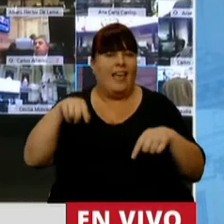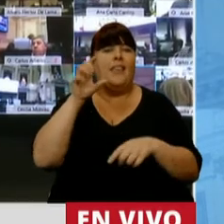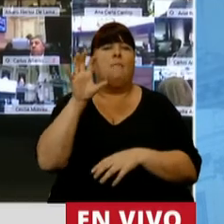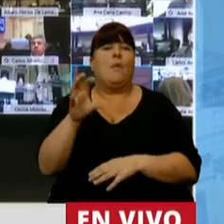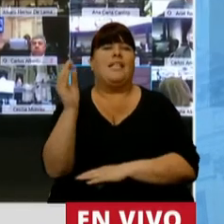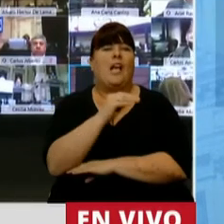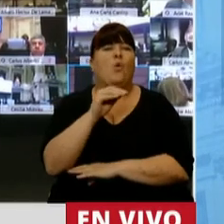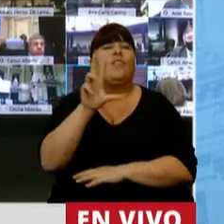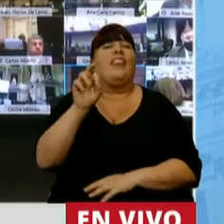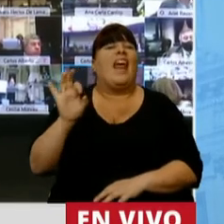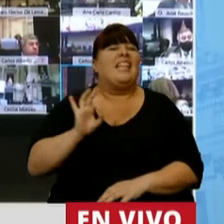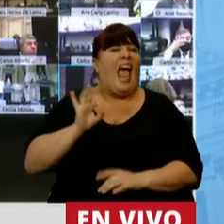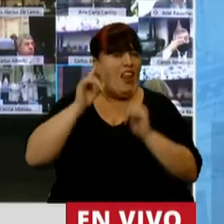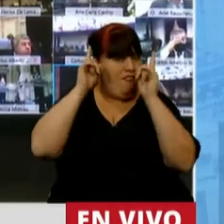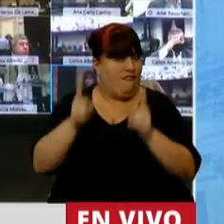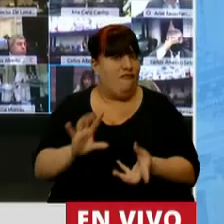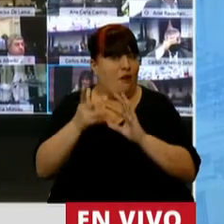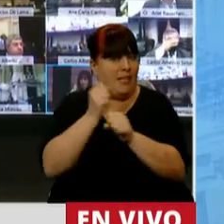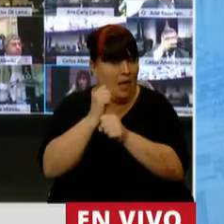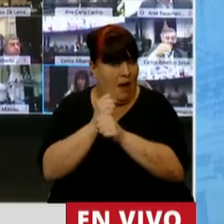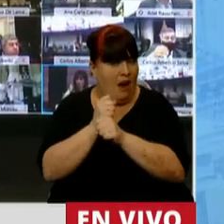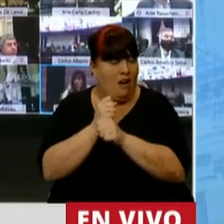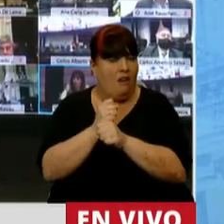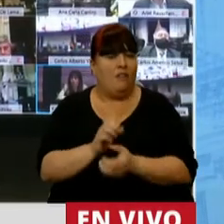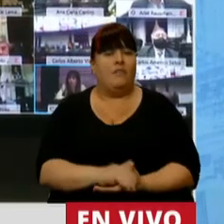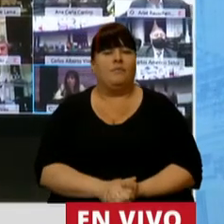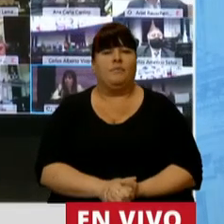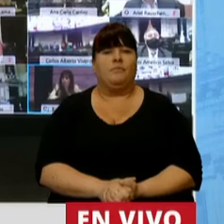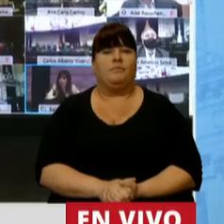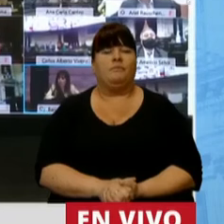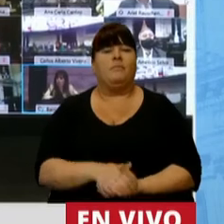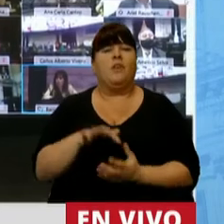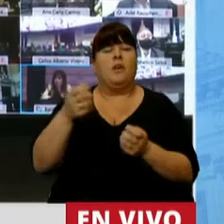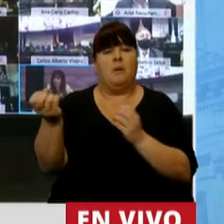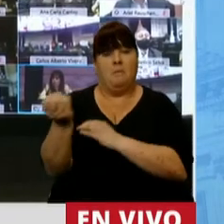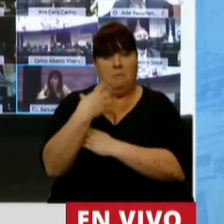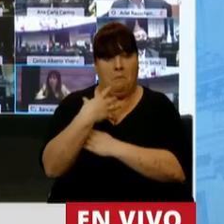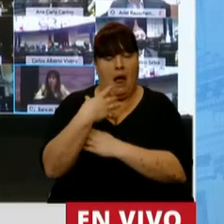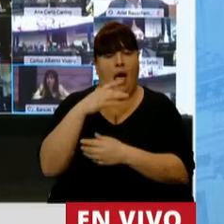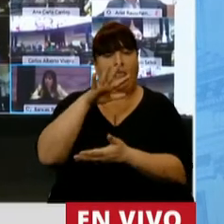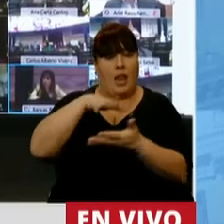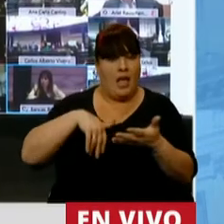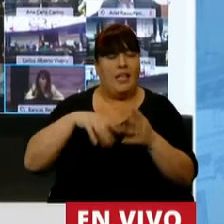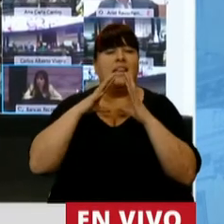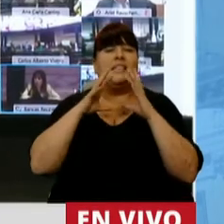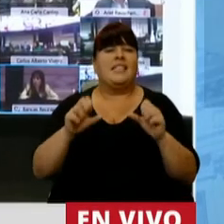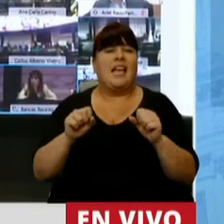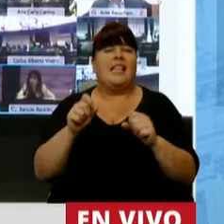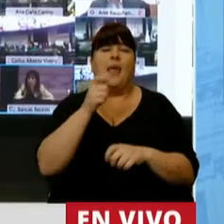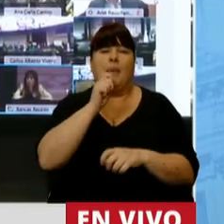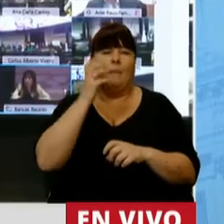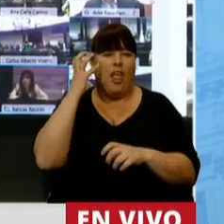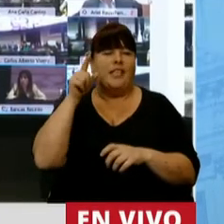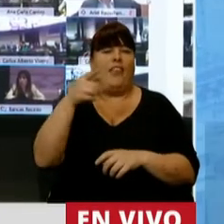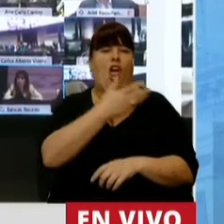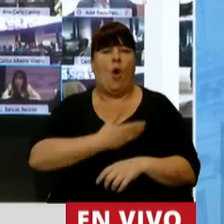Cruz y recibí una comunicación de la Secretaría de Medios